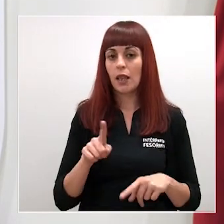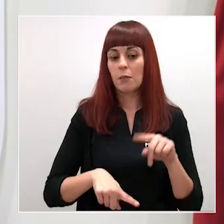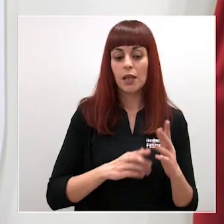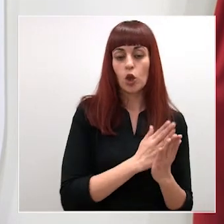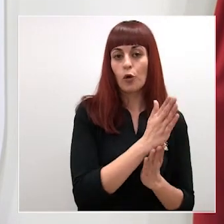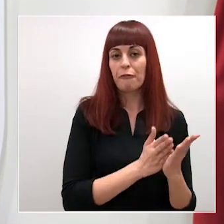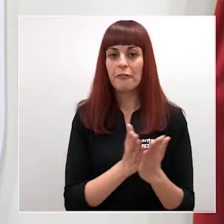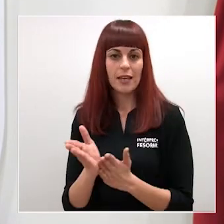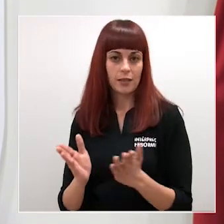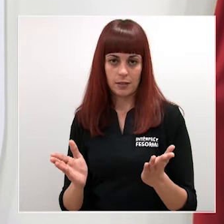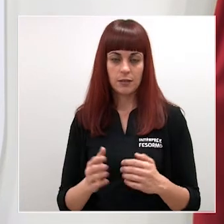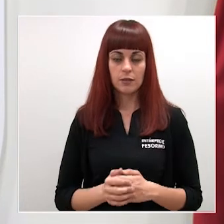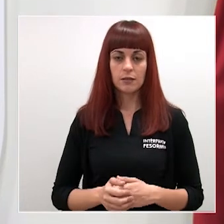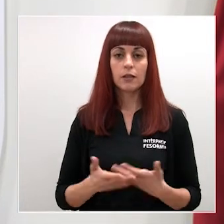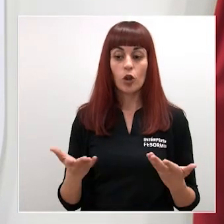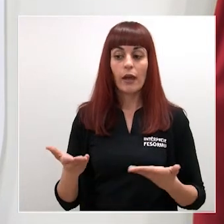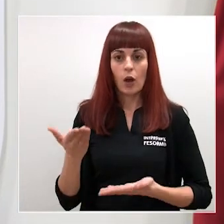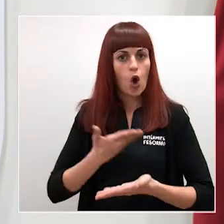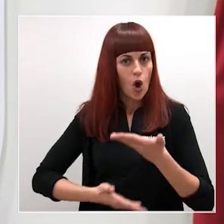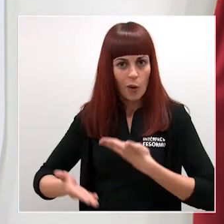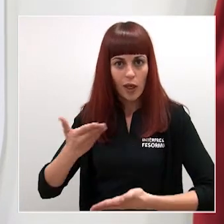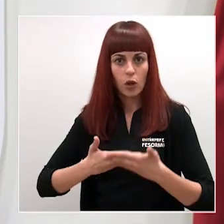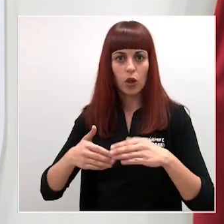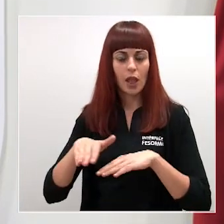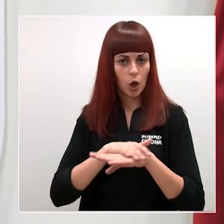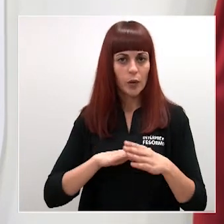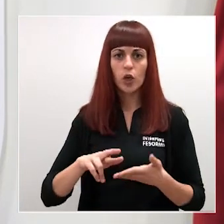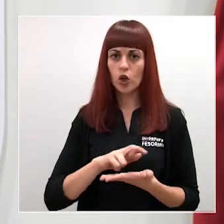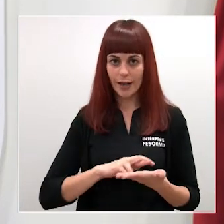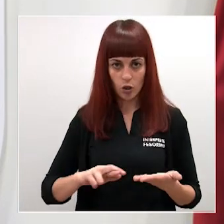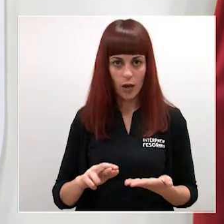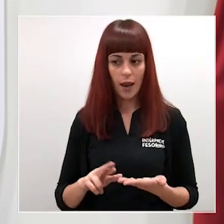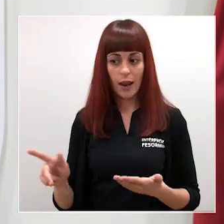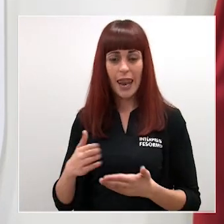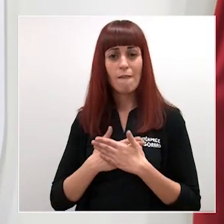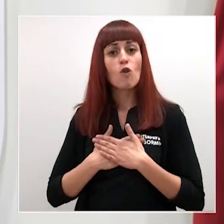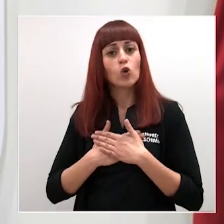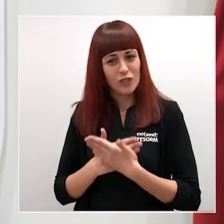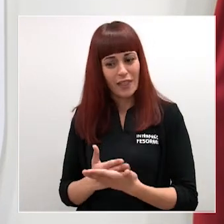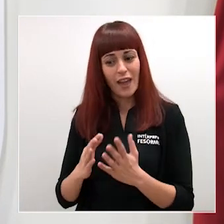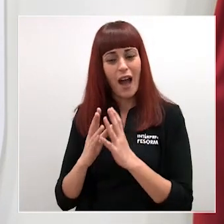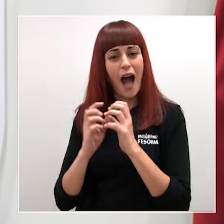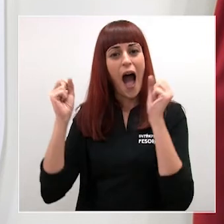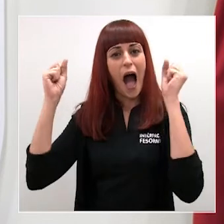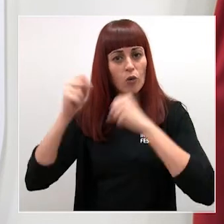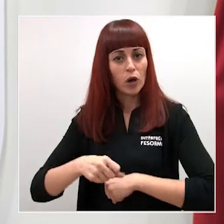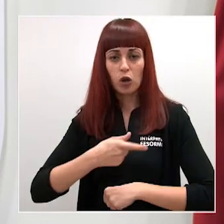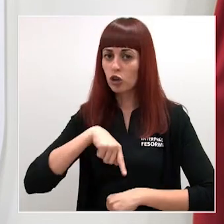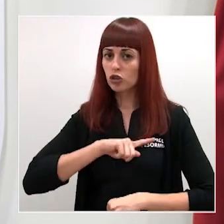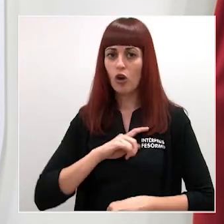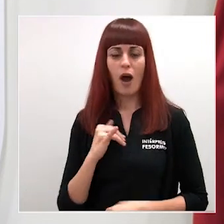entonces por supuesto la colaboración por parte del gobierno regional esa voluntad de llegar a un acuerdo siempre ha estado